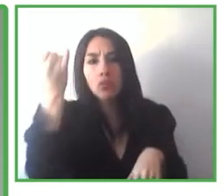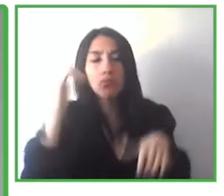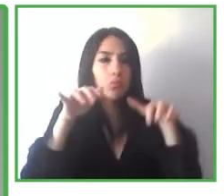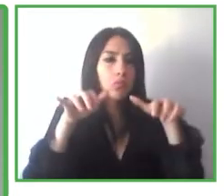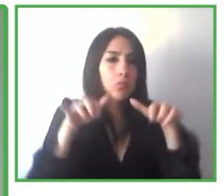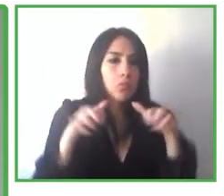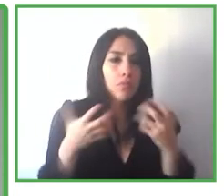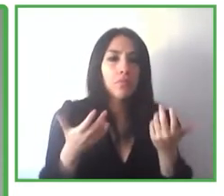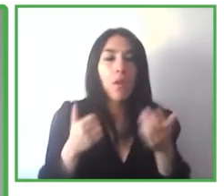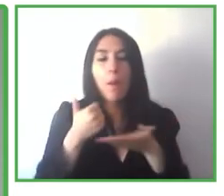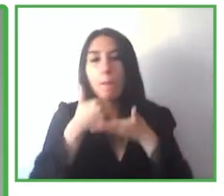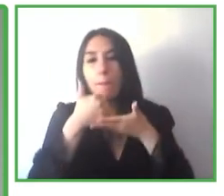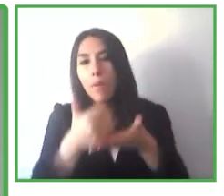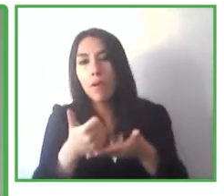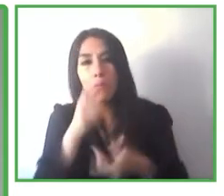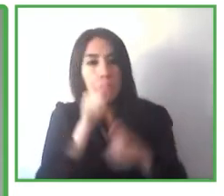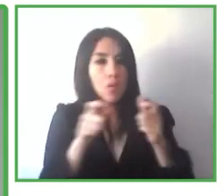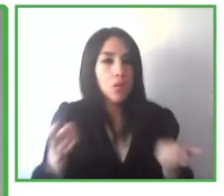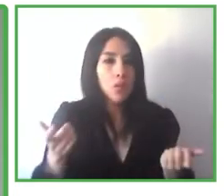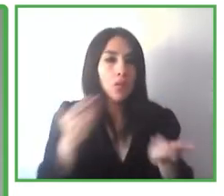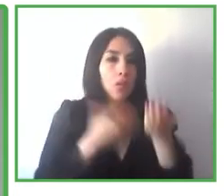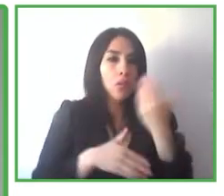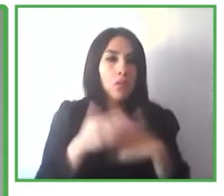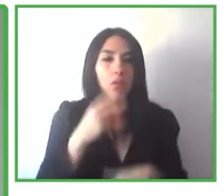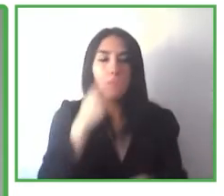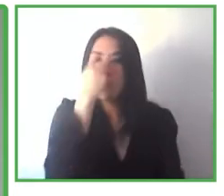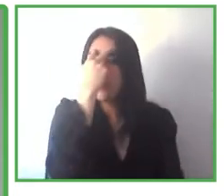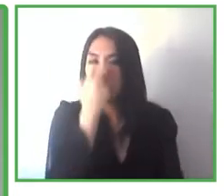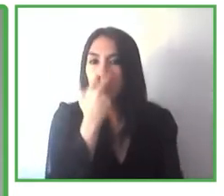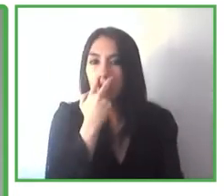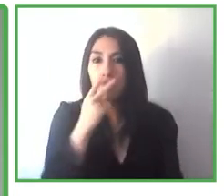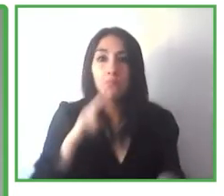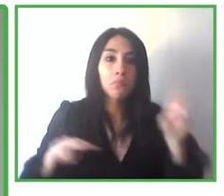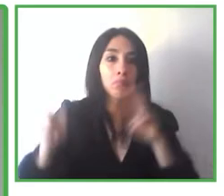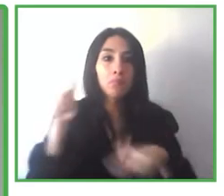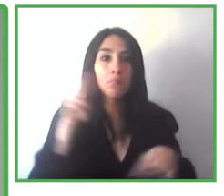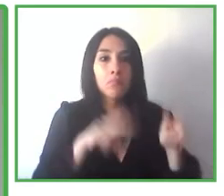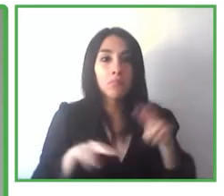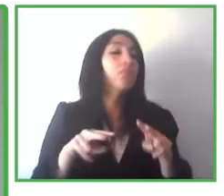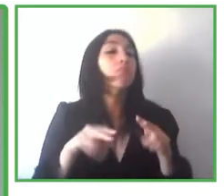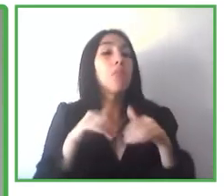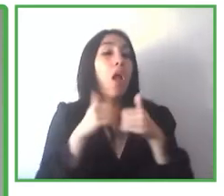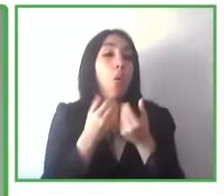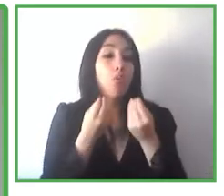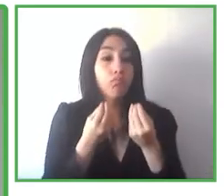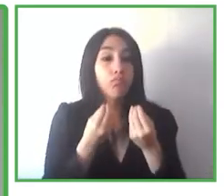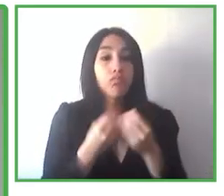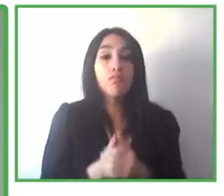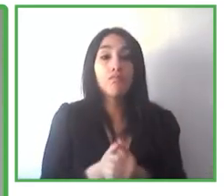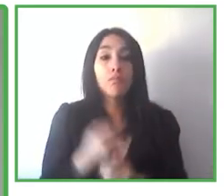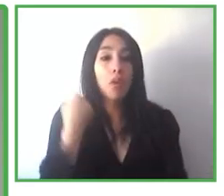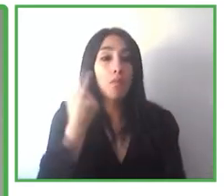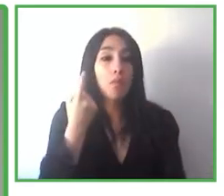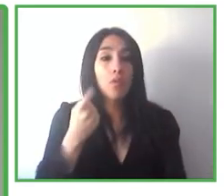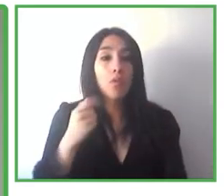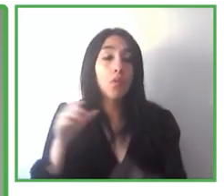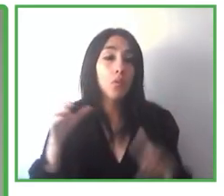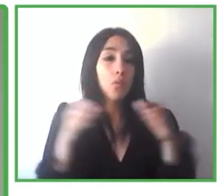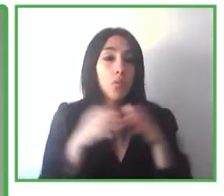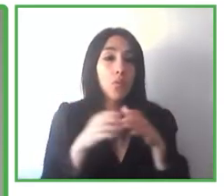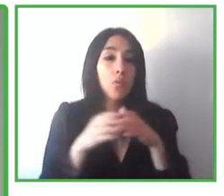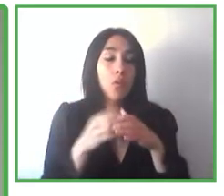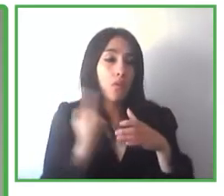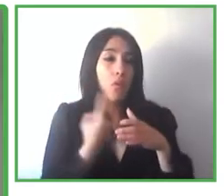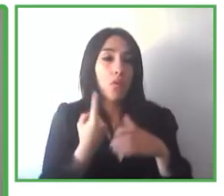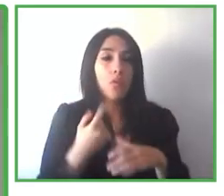visual a desenvolverse en el entorno en distintos ámbitos y cómo realmente eso se puede escalar a